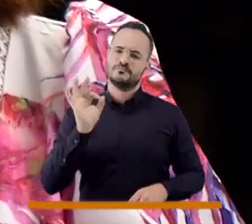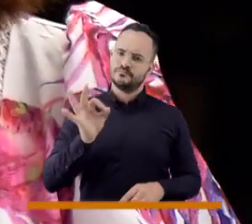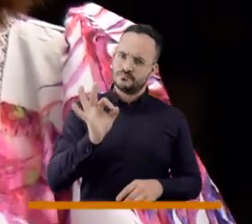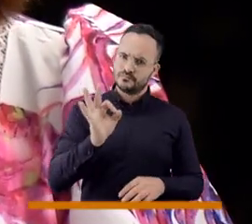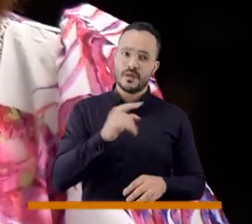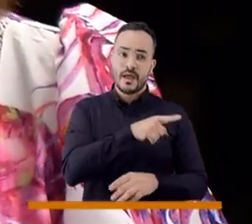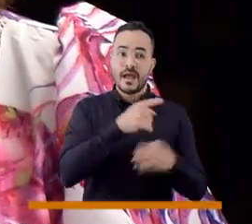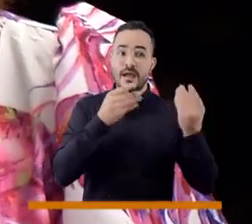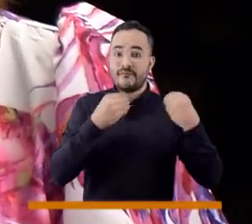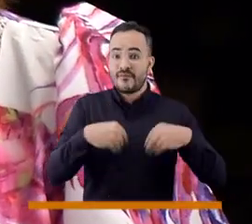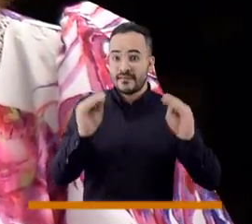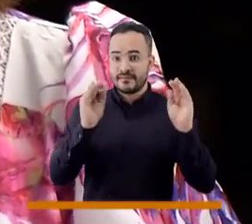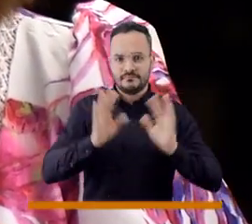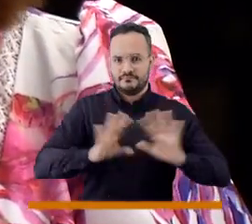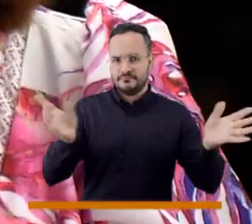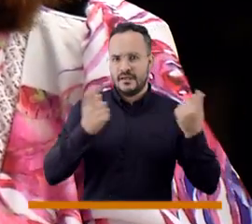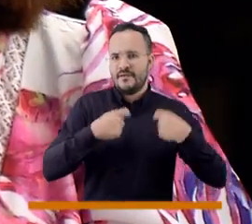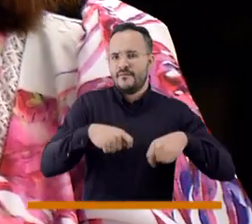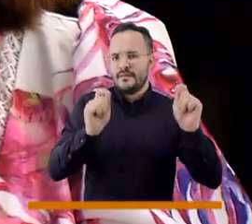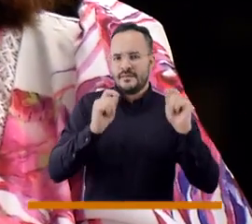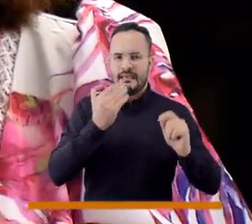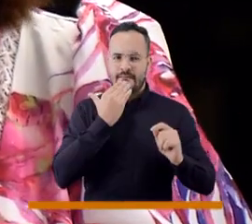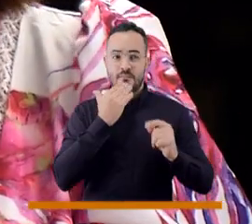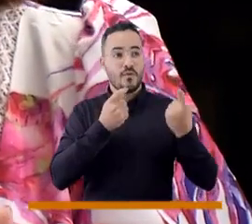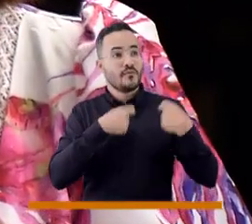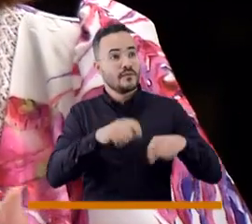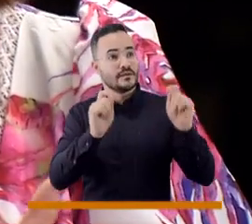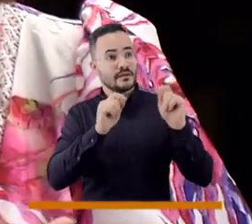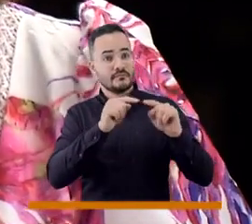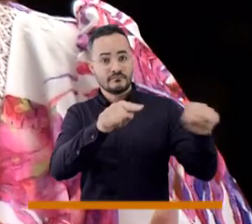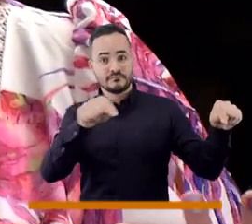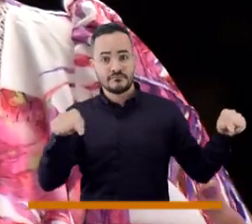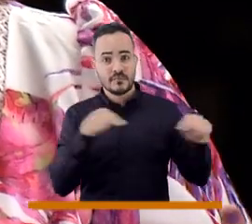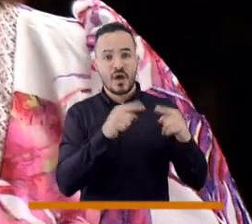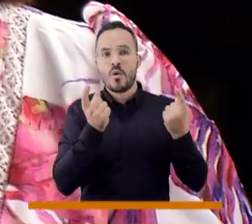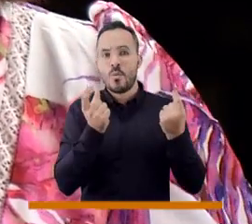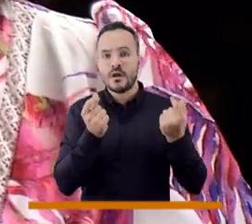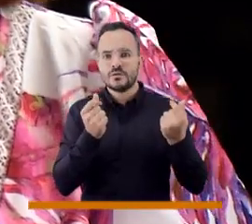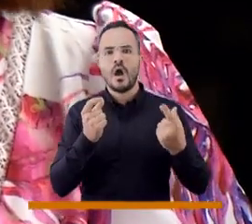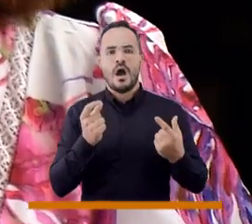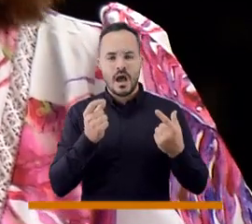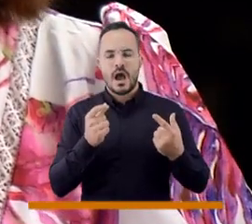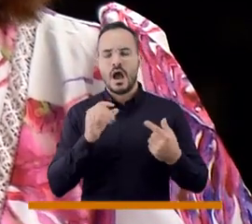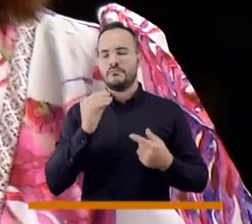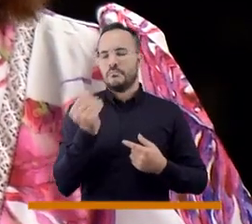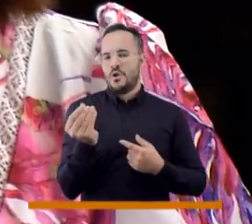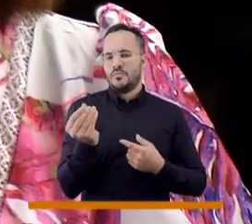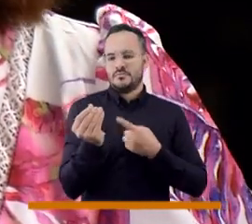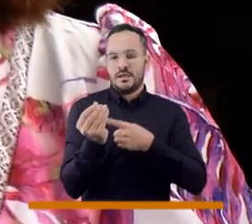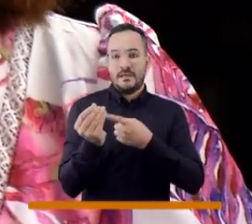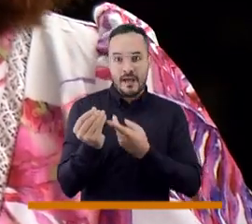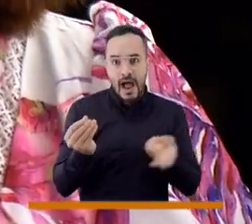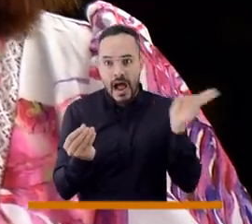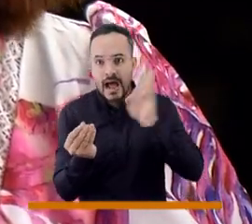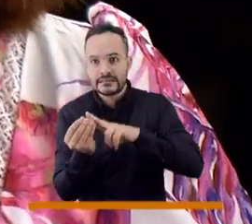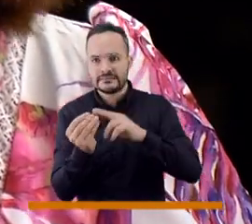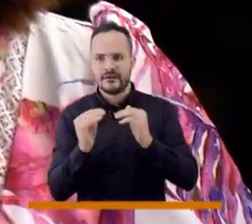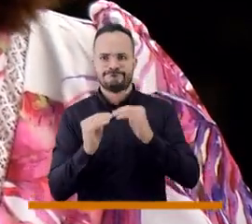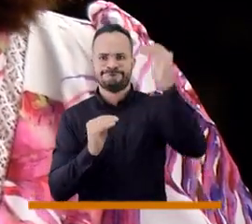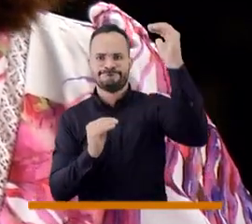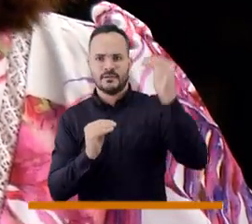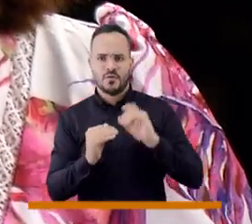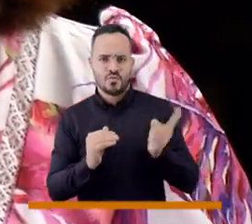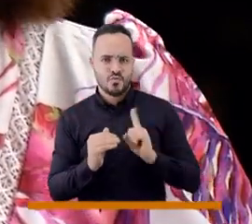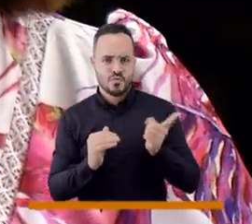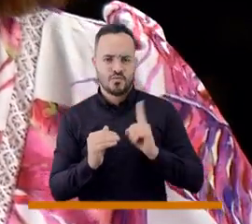debe sobrepasar el valor comercial, el valor comercial lo hacen, no lo hace el avalúo comercial,